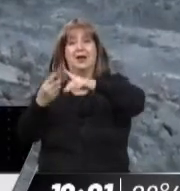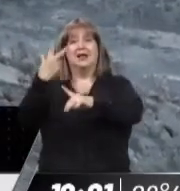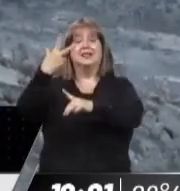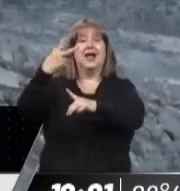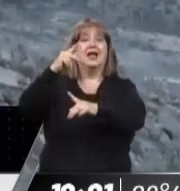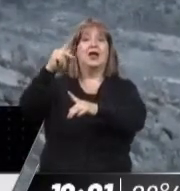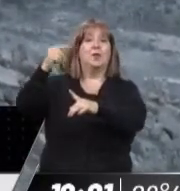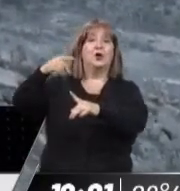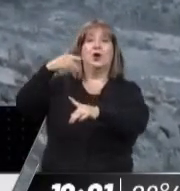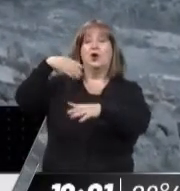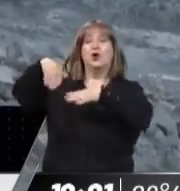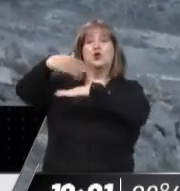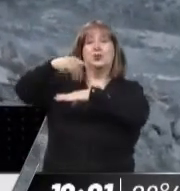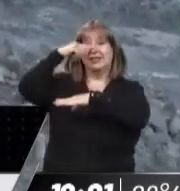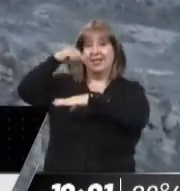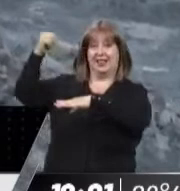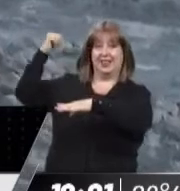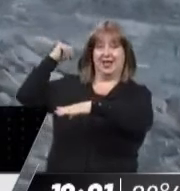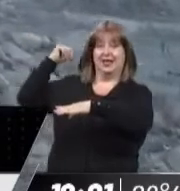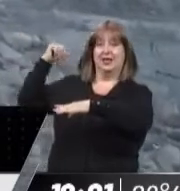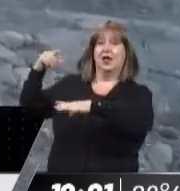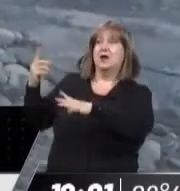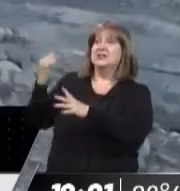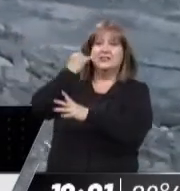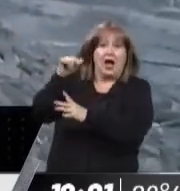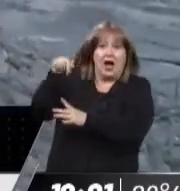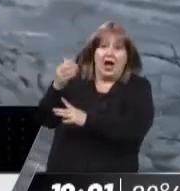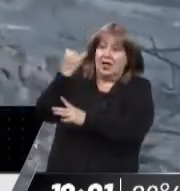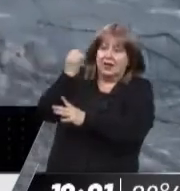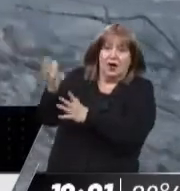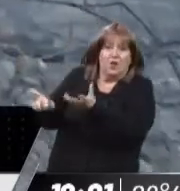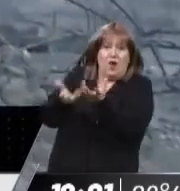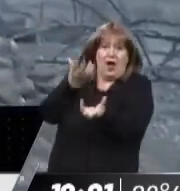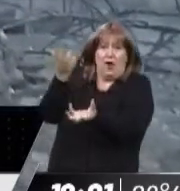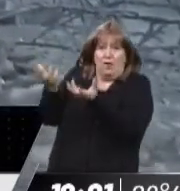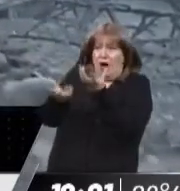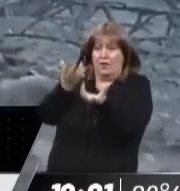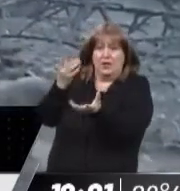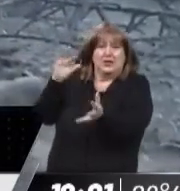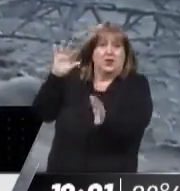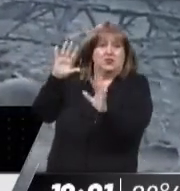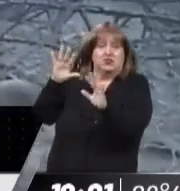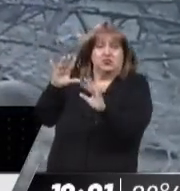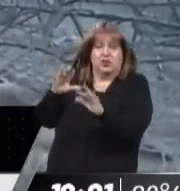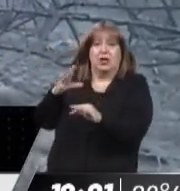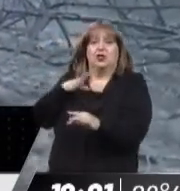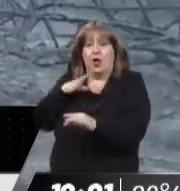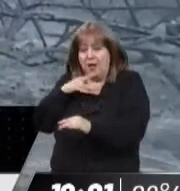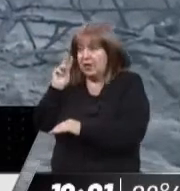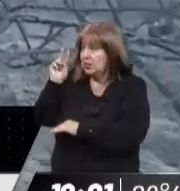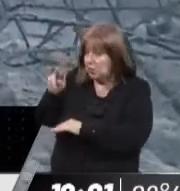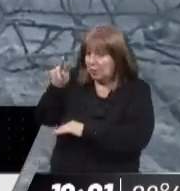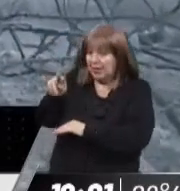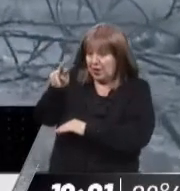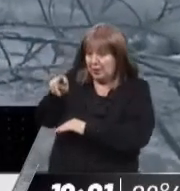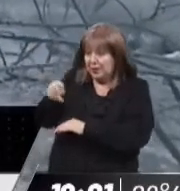de esta ruta 7. Por acá ha pasado el fuego y van a ver que ha dejado toda la desolación. Es más, todavía tenemos fuego